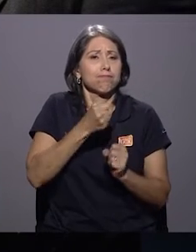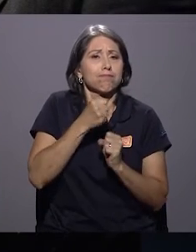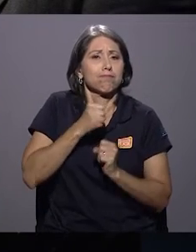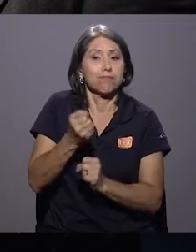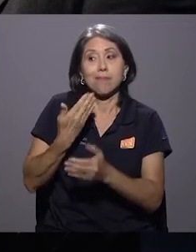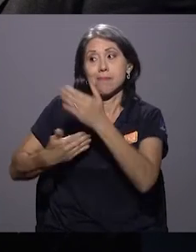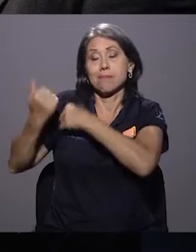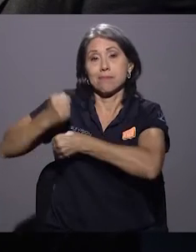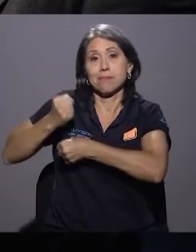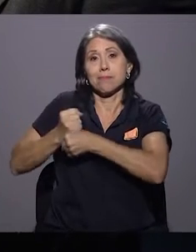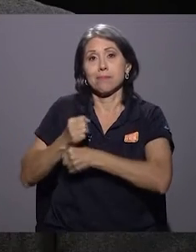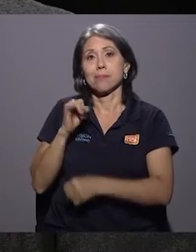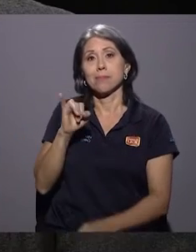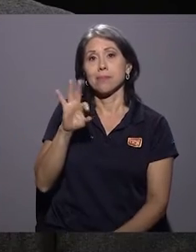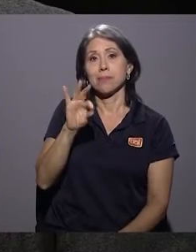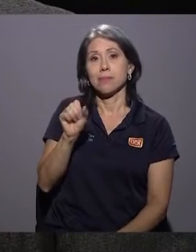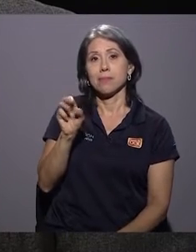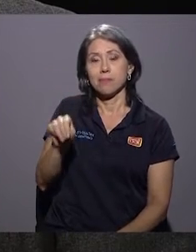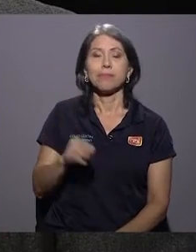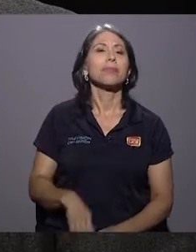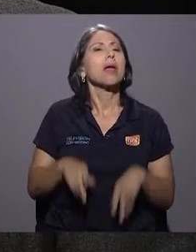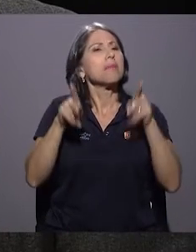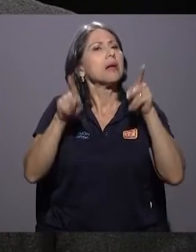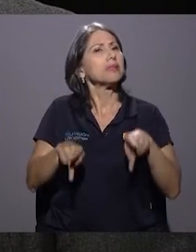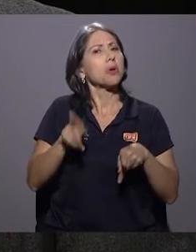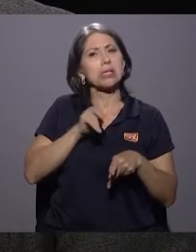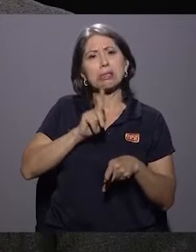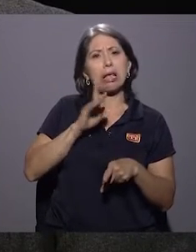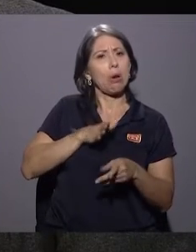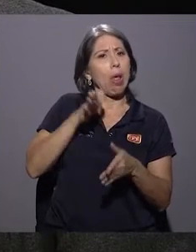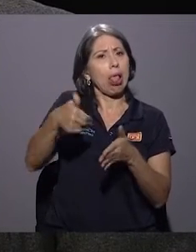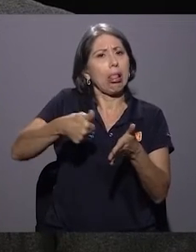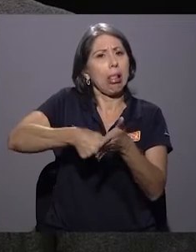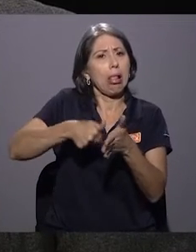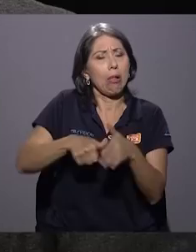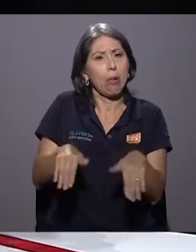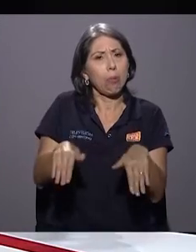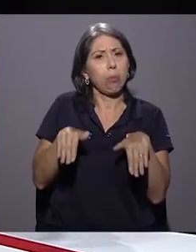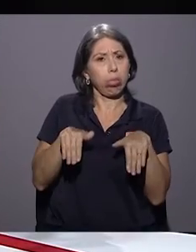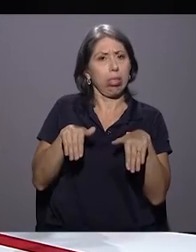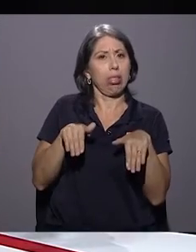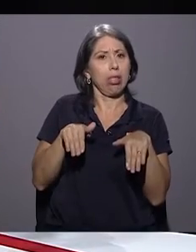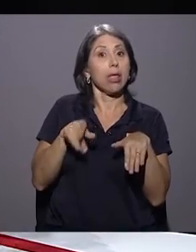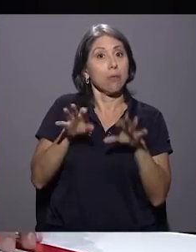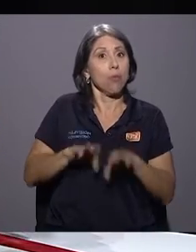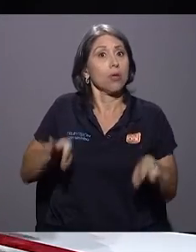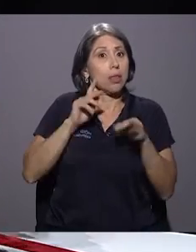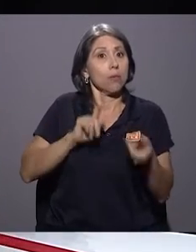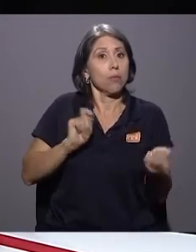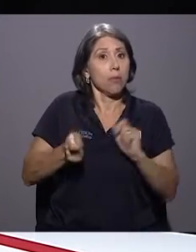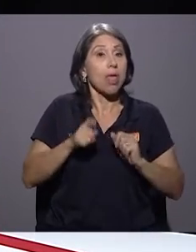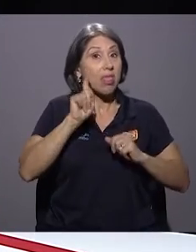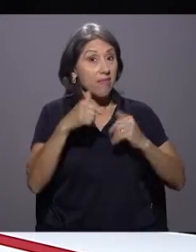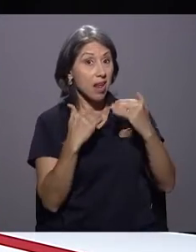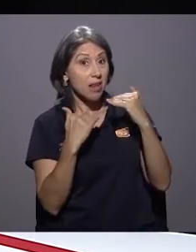Instituto de Fomento y Asesoría Municipal. Don Juan José, abstencionismo, parte importante de la reforma. ¿Deberían limitarse las reelecciones? Sí,